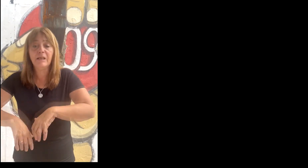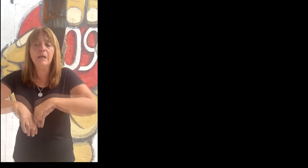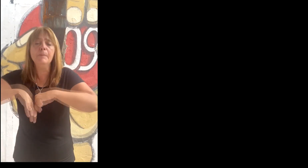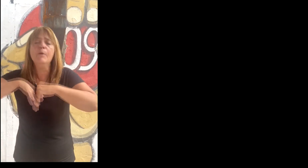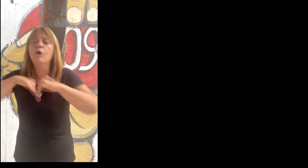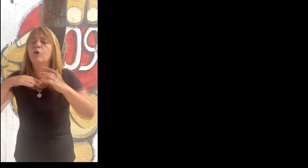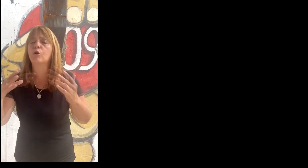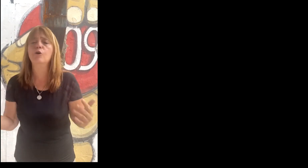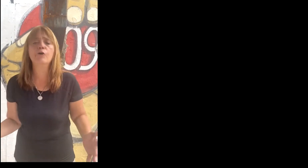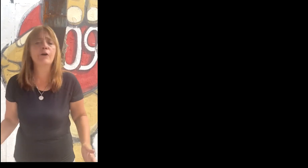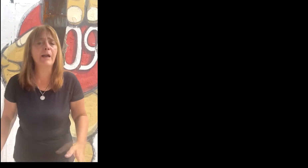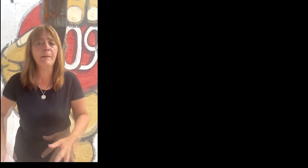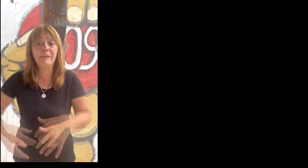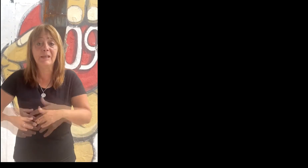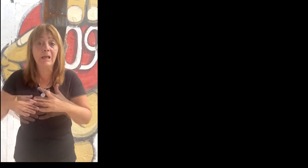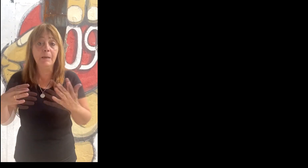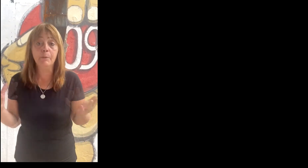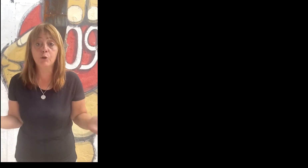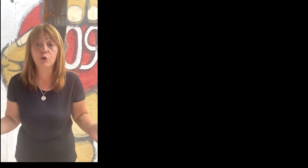ni nada que se le parezca.